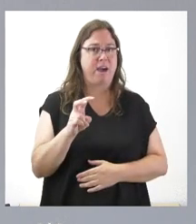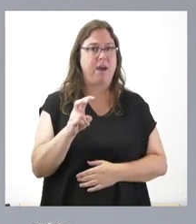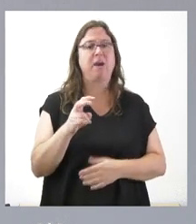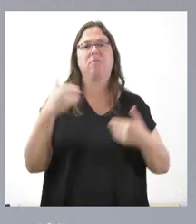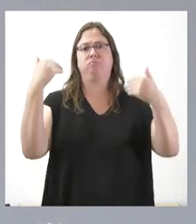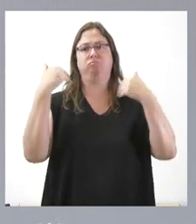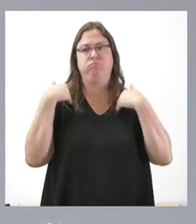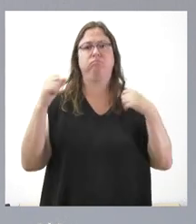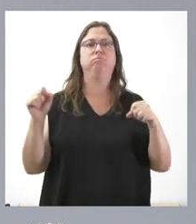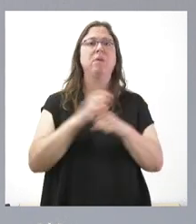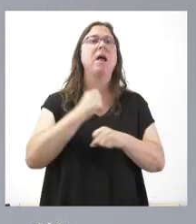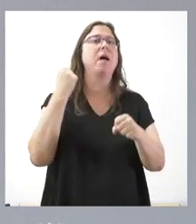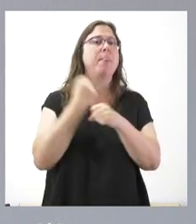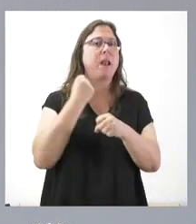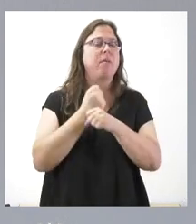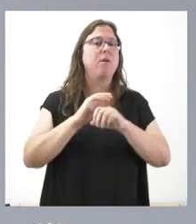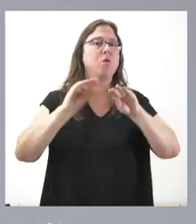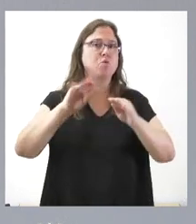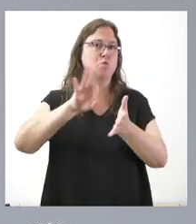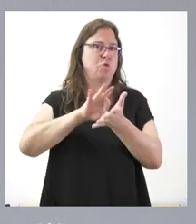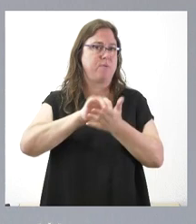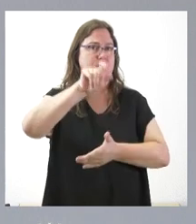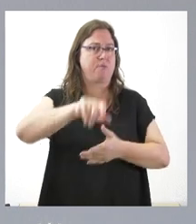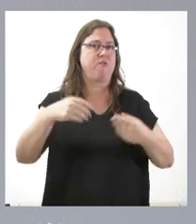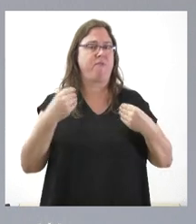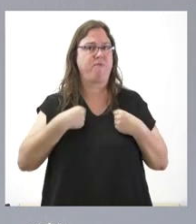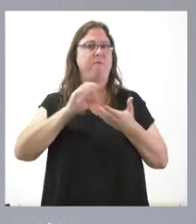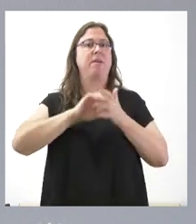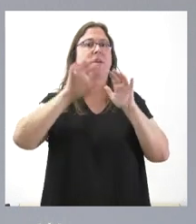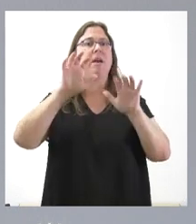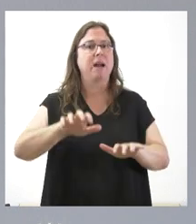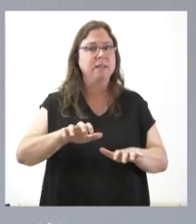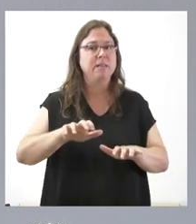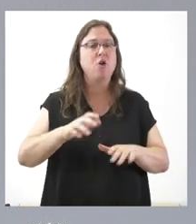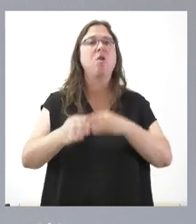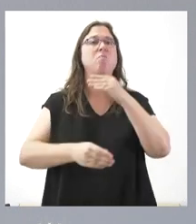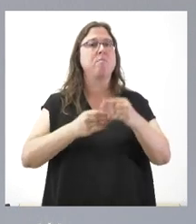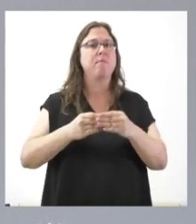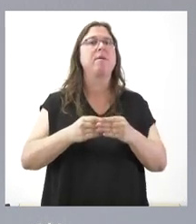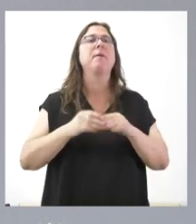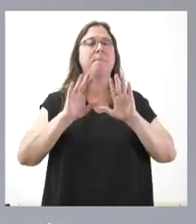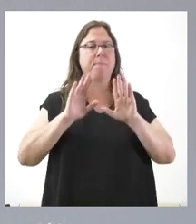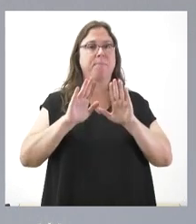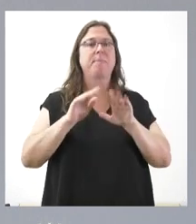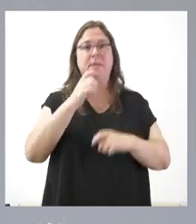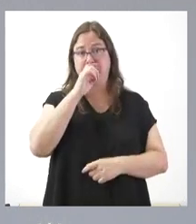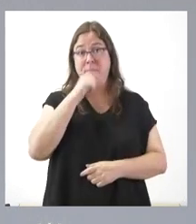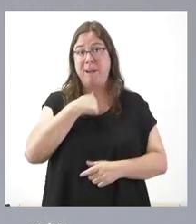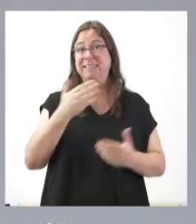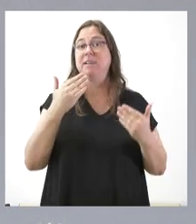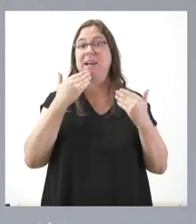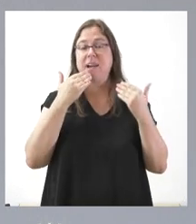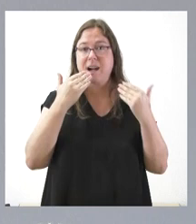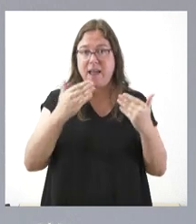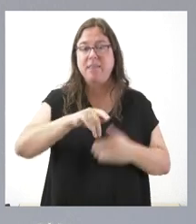responsabilidades, estas tareas al servicio de la gente de Castilla y León y que lo dejan de hacer. Y también mostrar nuestro agradecimiento a